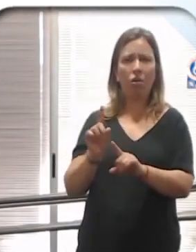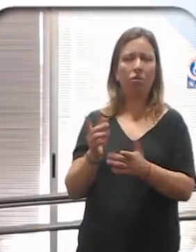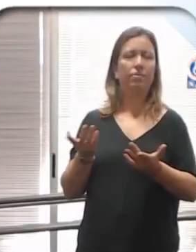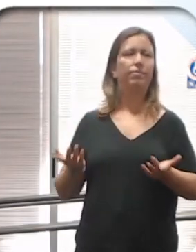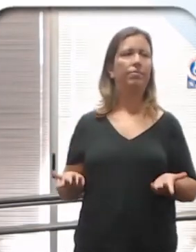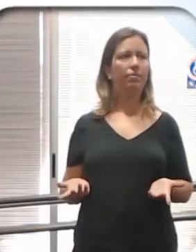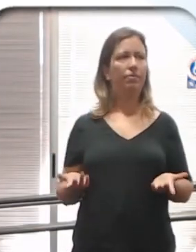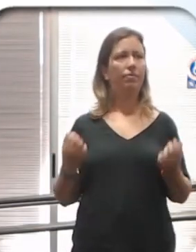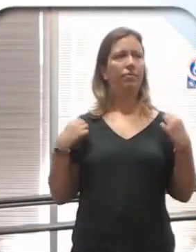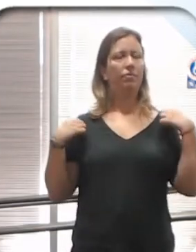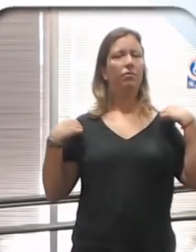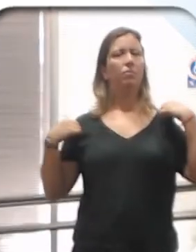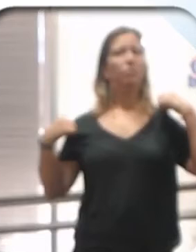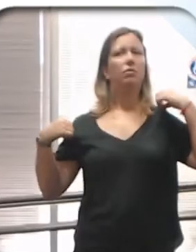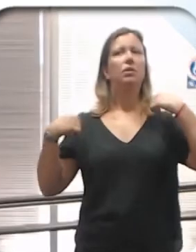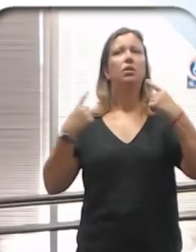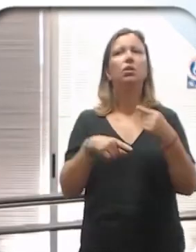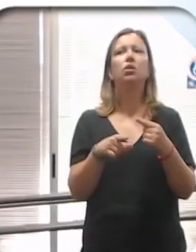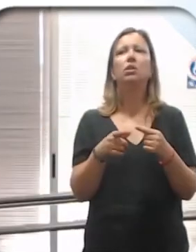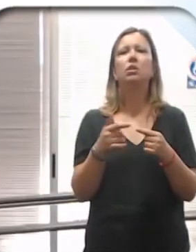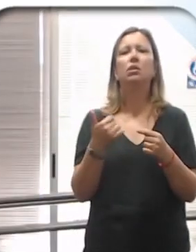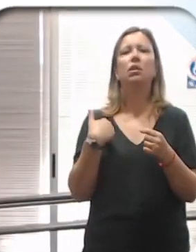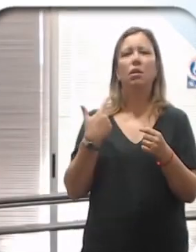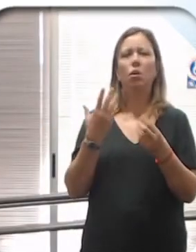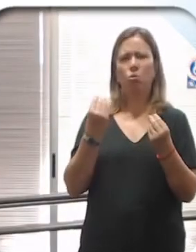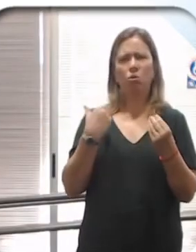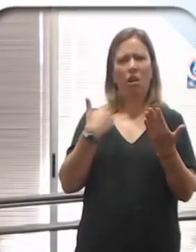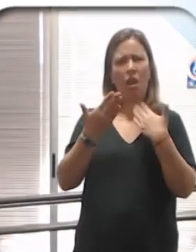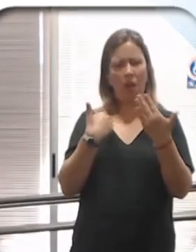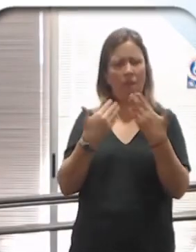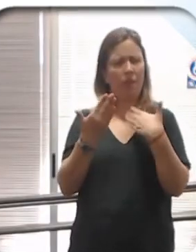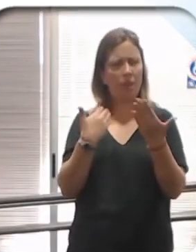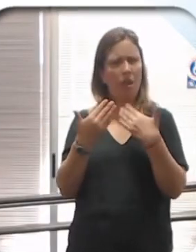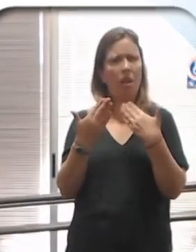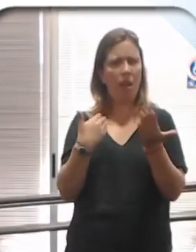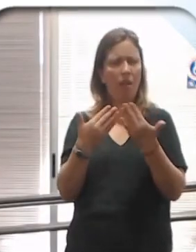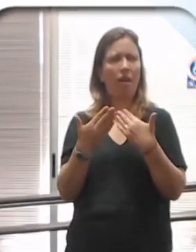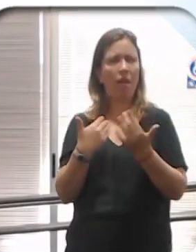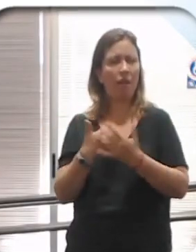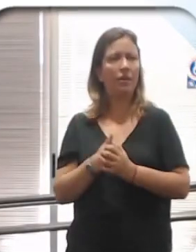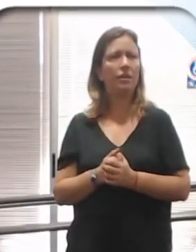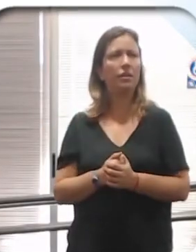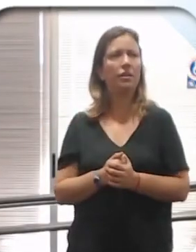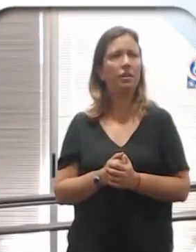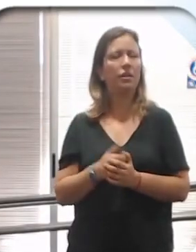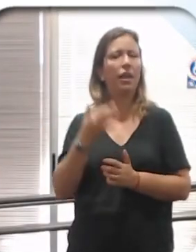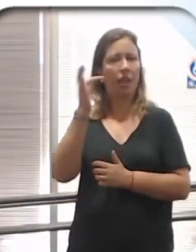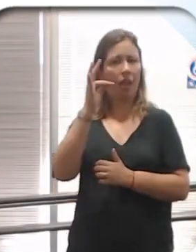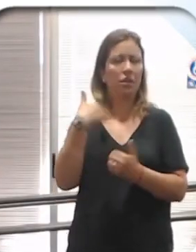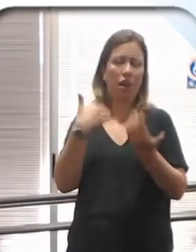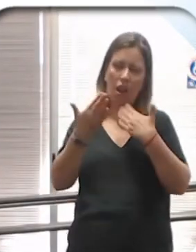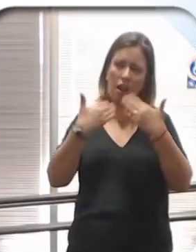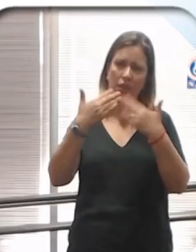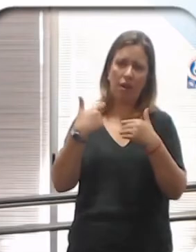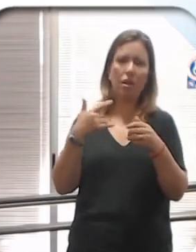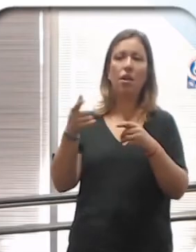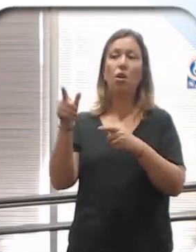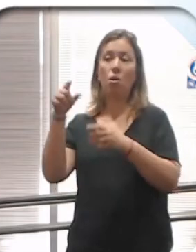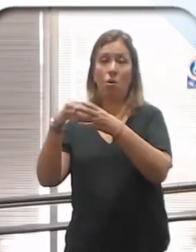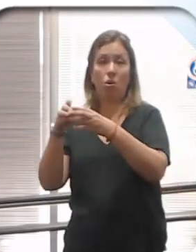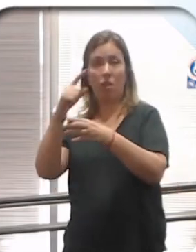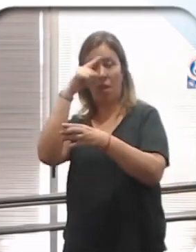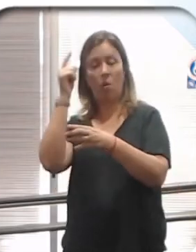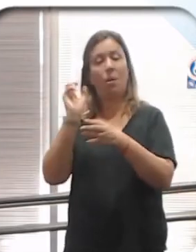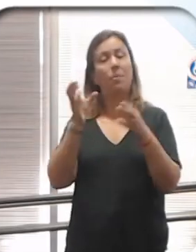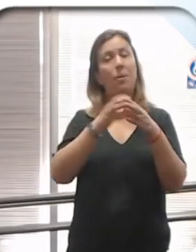Entonces, había una cantidad de veces que charlamos, hubo una cantidad de veces que charlamos, hicimos talleres con ellos y talleres con los padres,